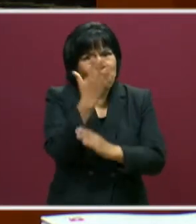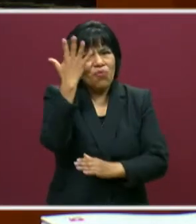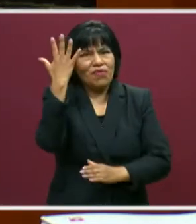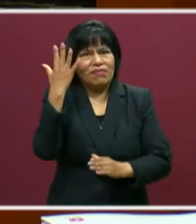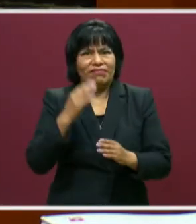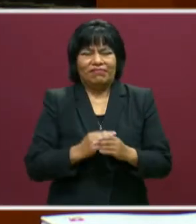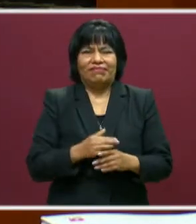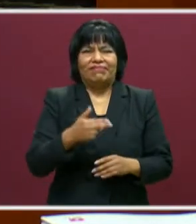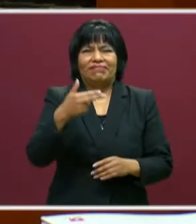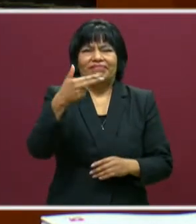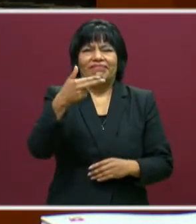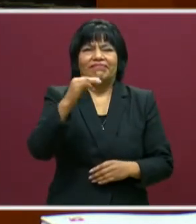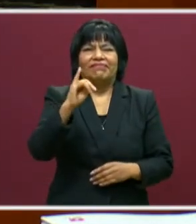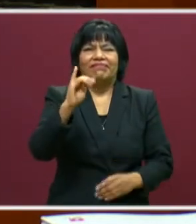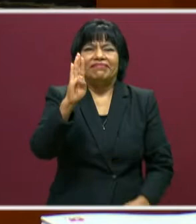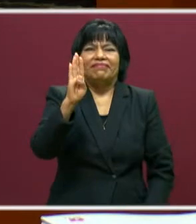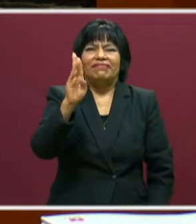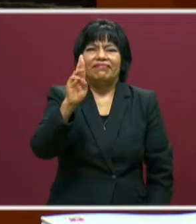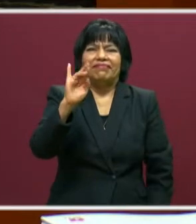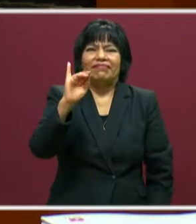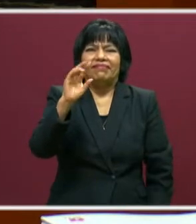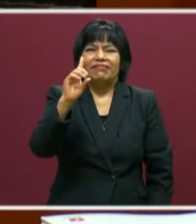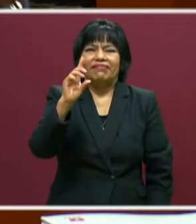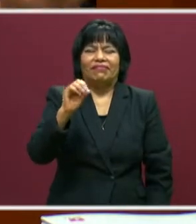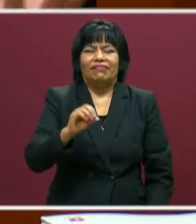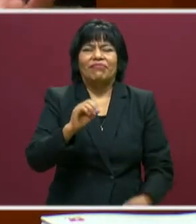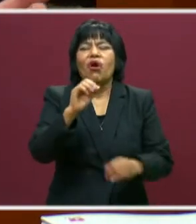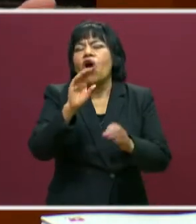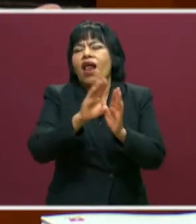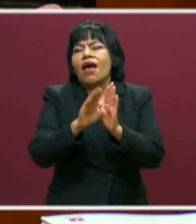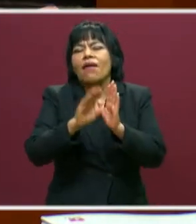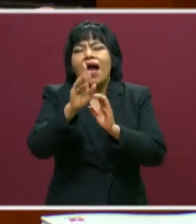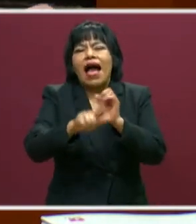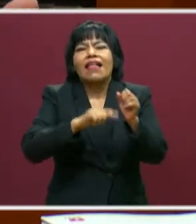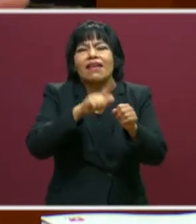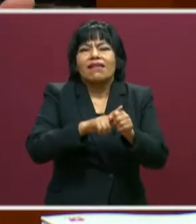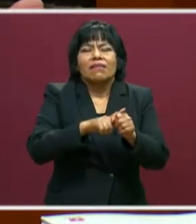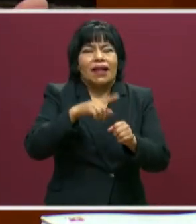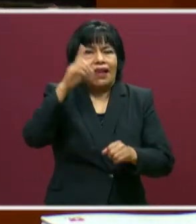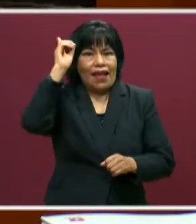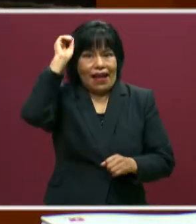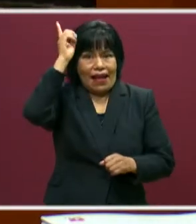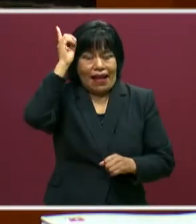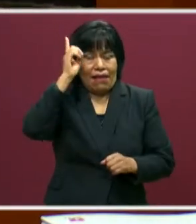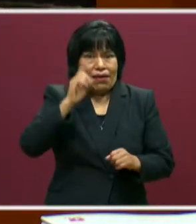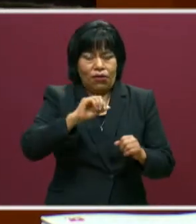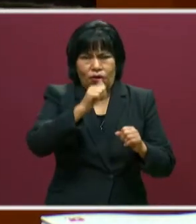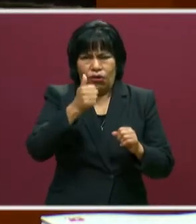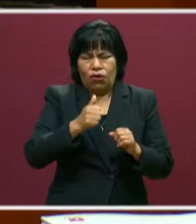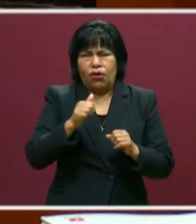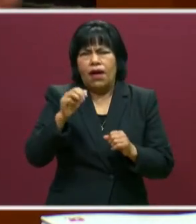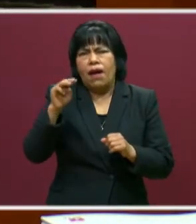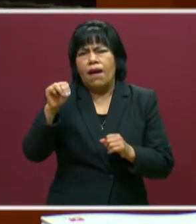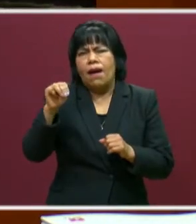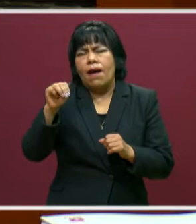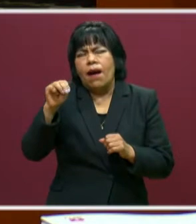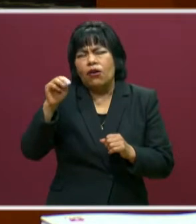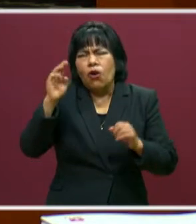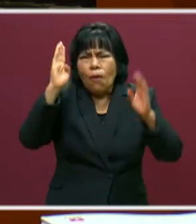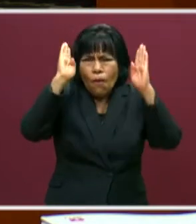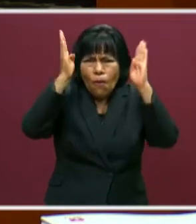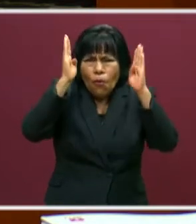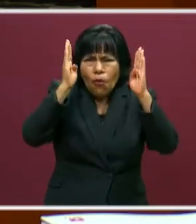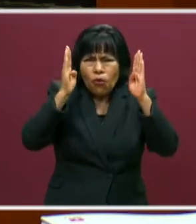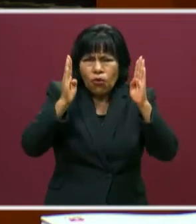otro ejemplo en los animalitos serían las mulas. La cruza de los caballos con la especie de los burros y sale la